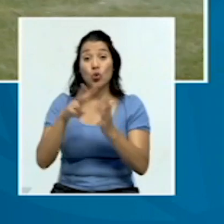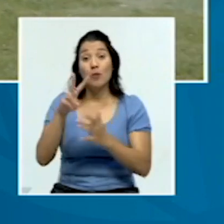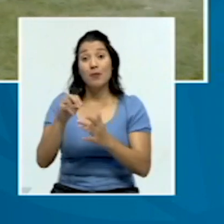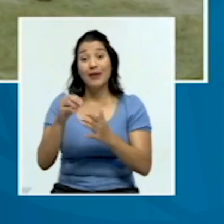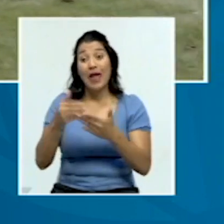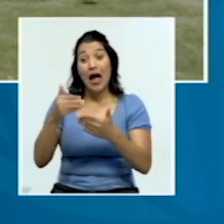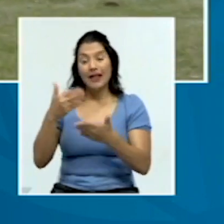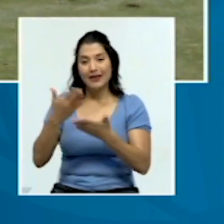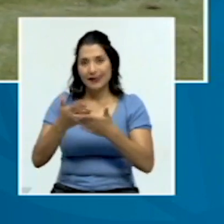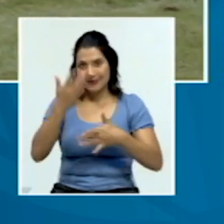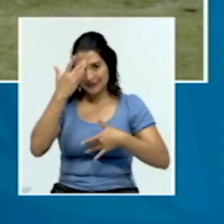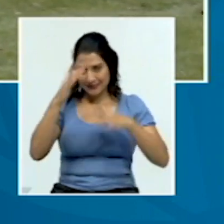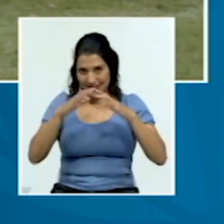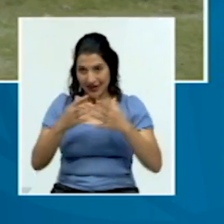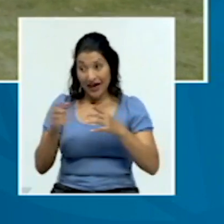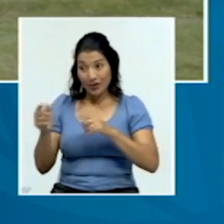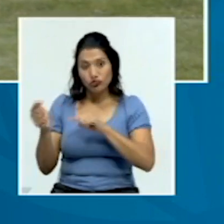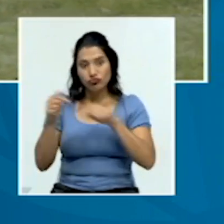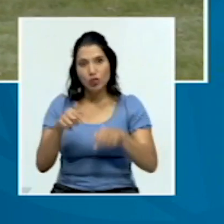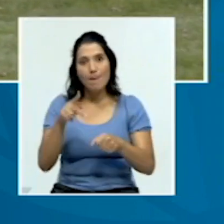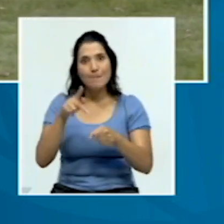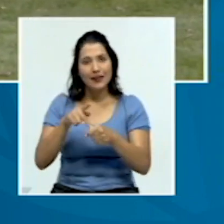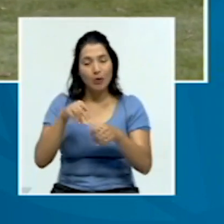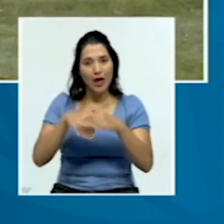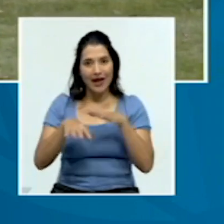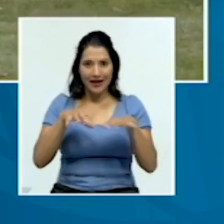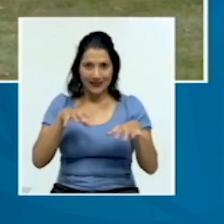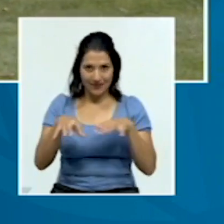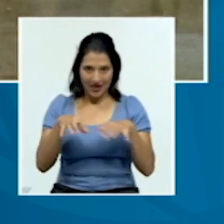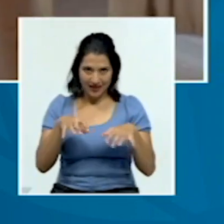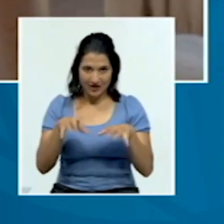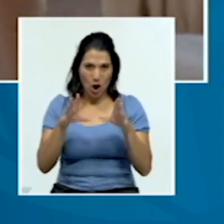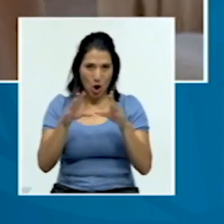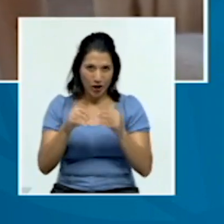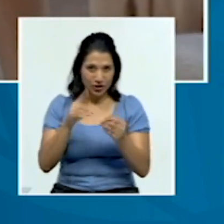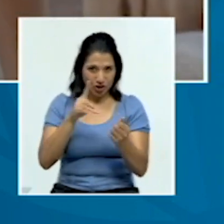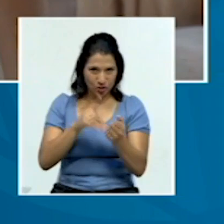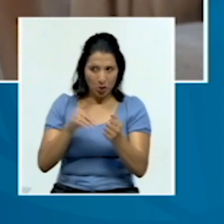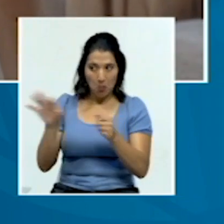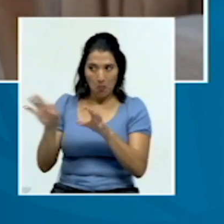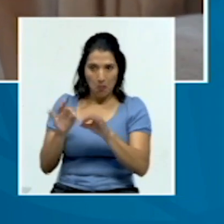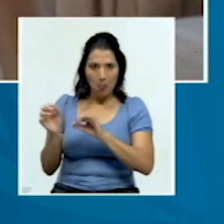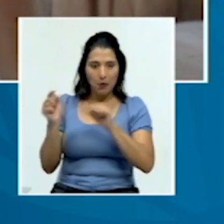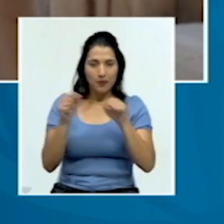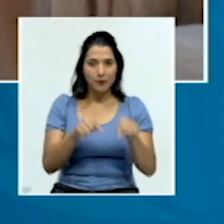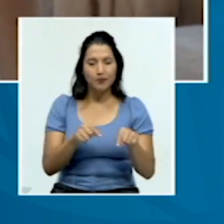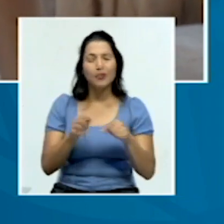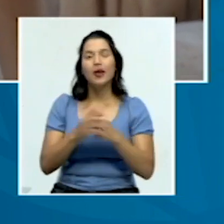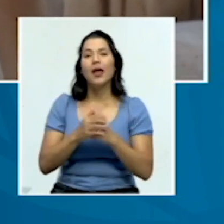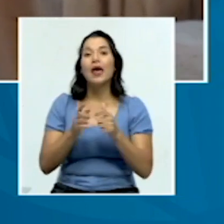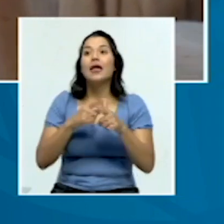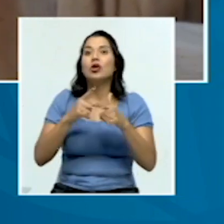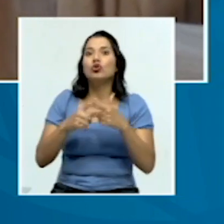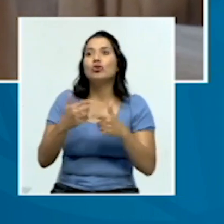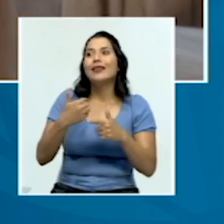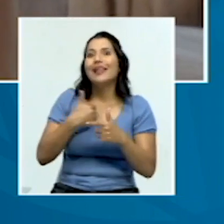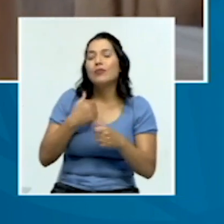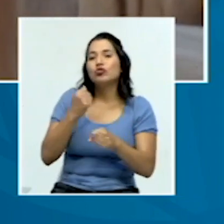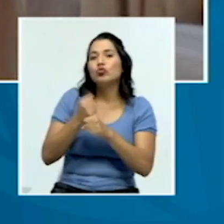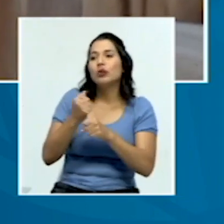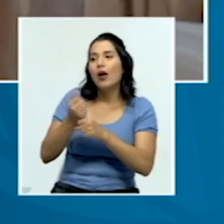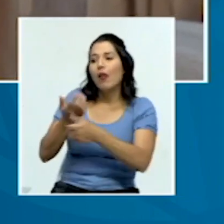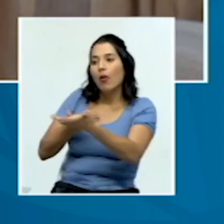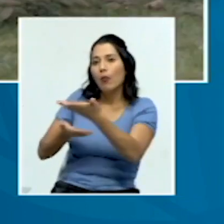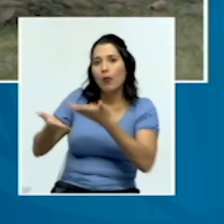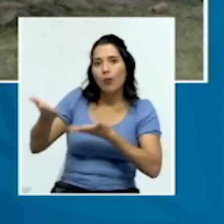directa en estas actividades. De esta manera, entonces, tenemos un trabajo bidireccional que permite tener